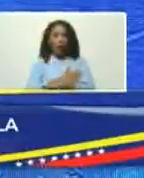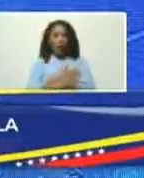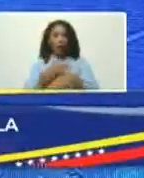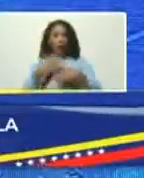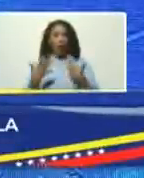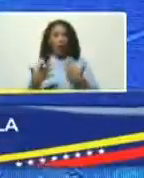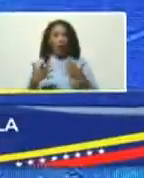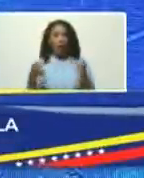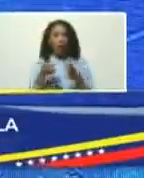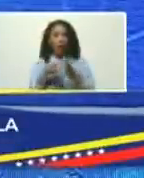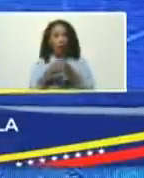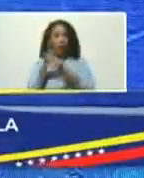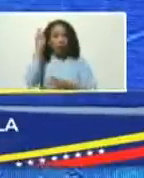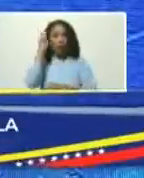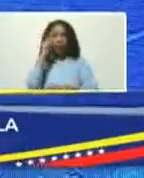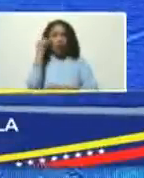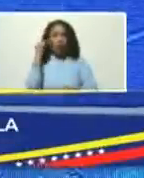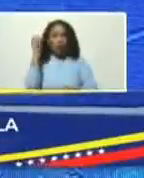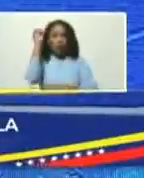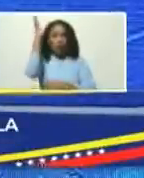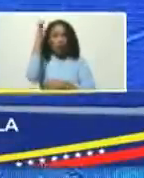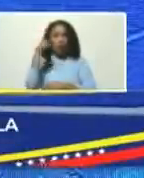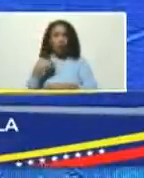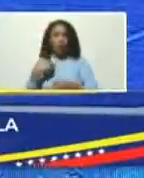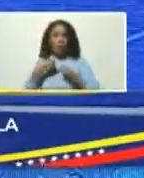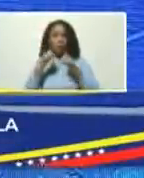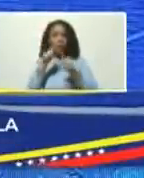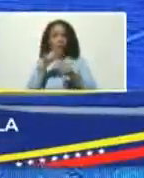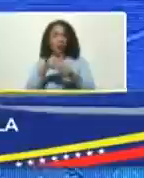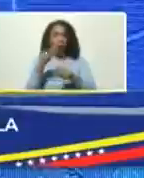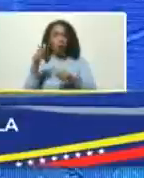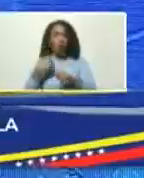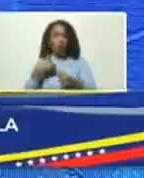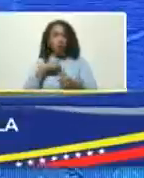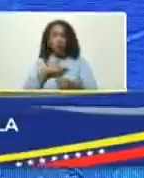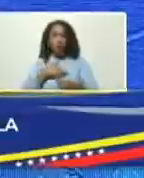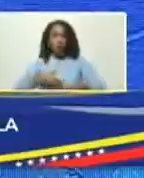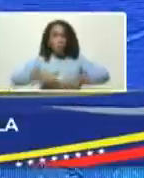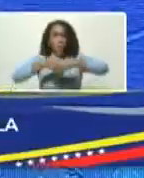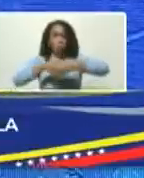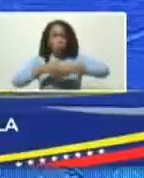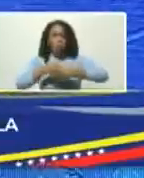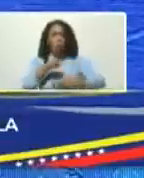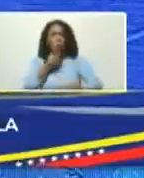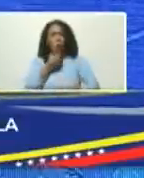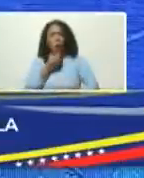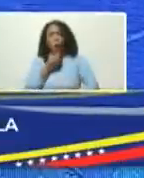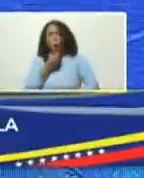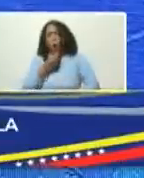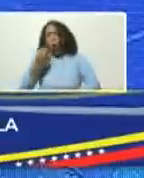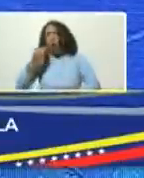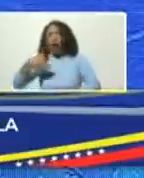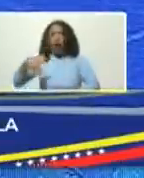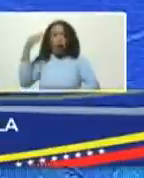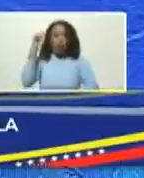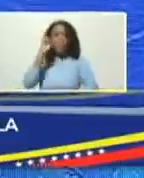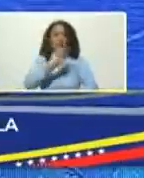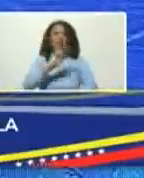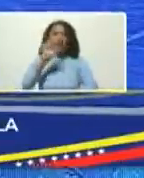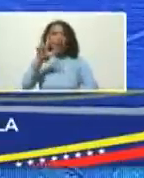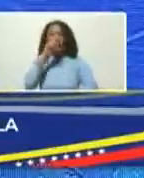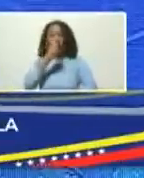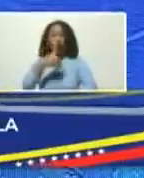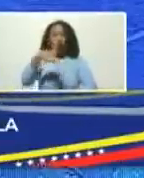la Cámara de Diputados del Congreso cuando yo ingresé, ahí lo conocí, nos conocimos muy jovencitos, hace 23